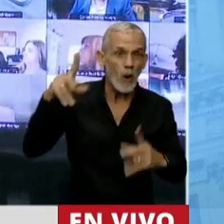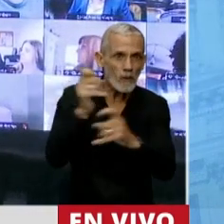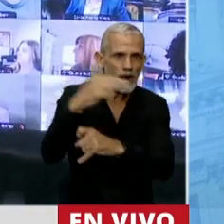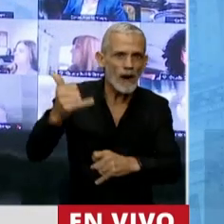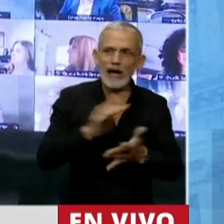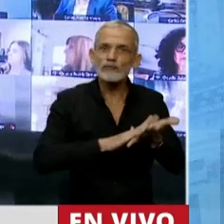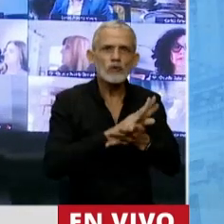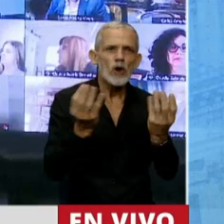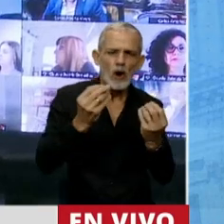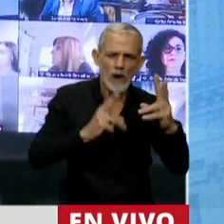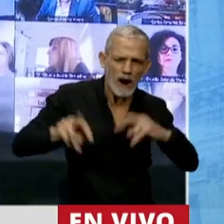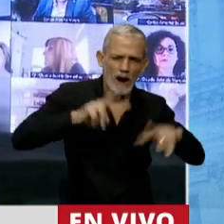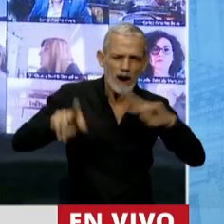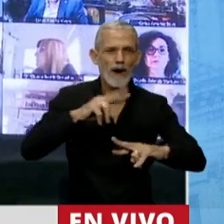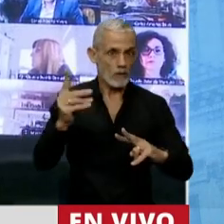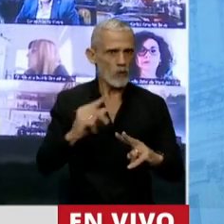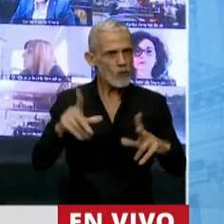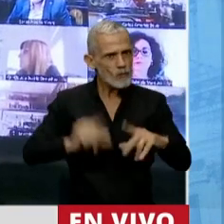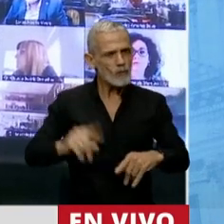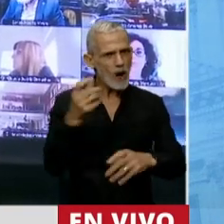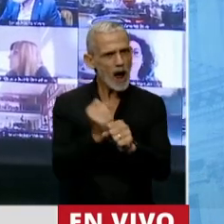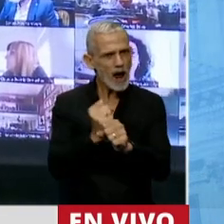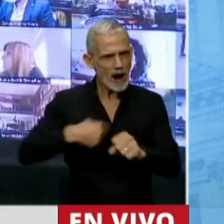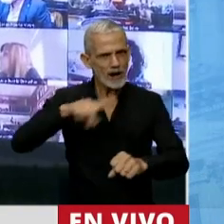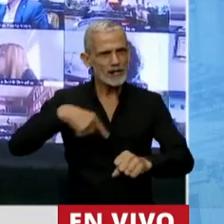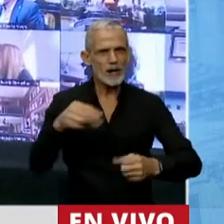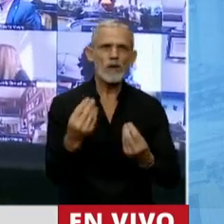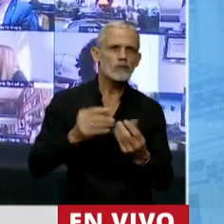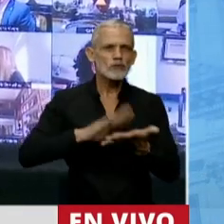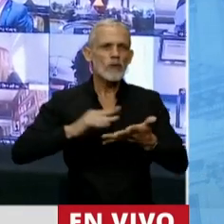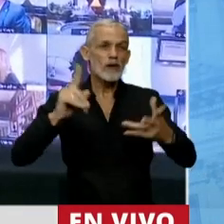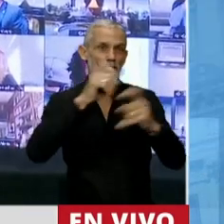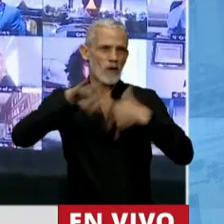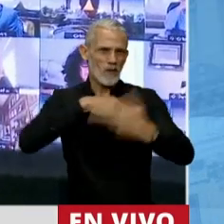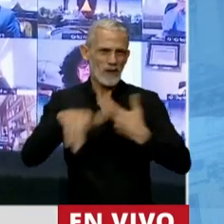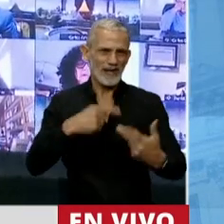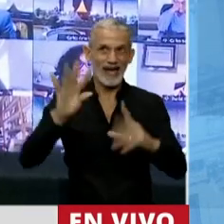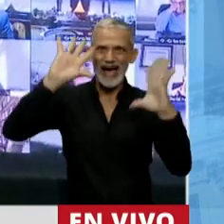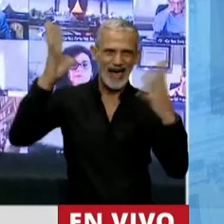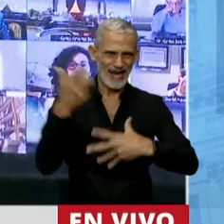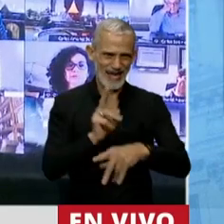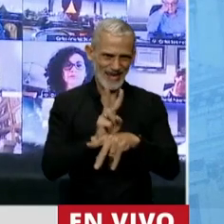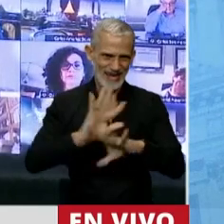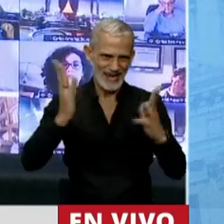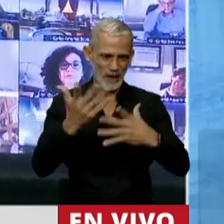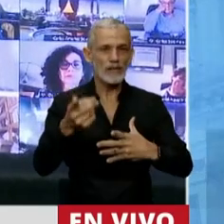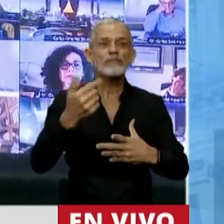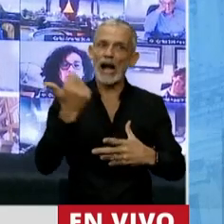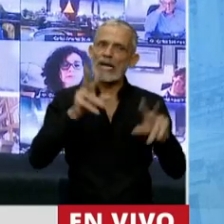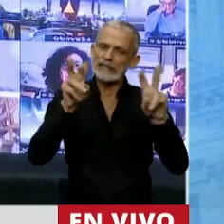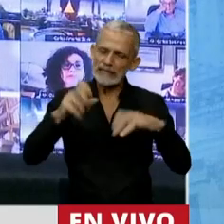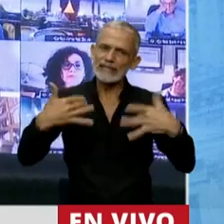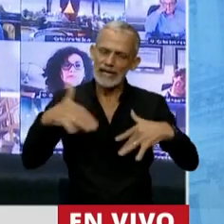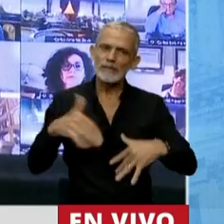enfrenta la provincia. Venimos trabajando fuertemente en lo que es la problemática ambiental. Pero debo decir que hay temas